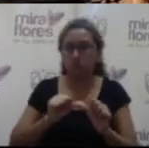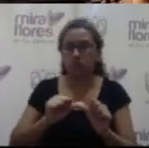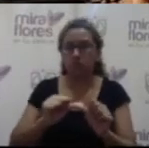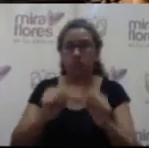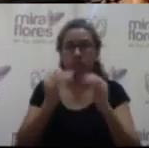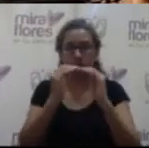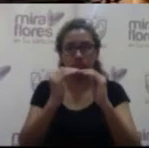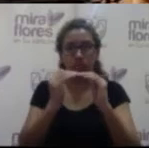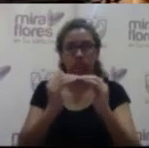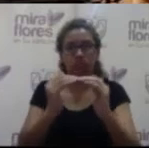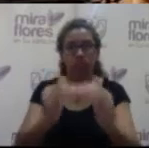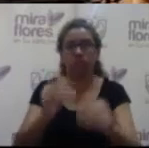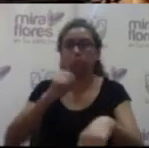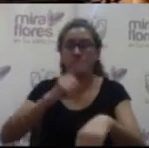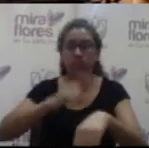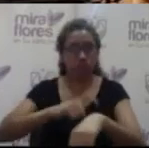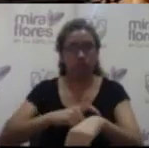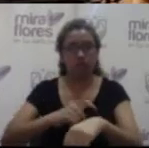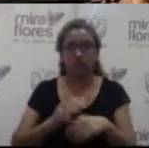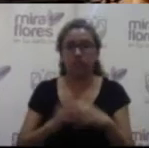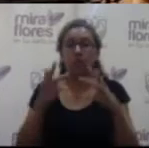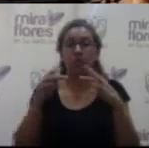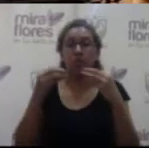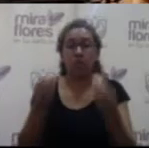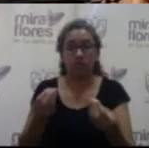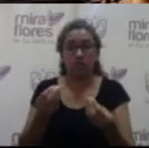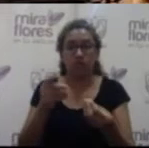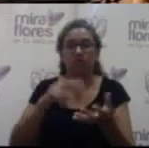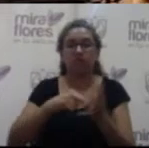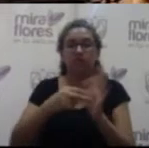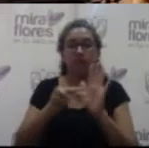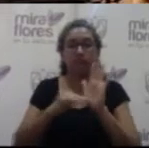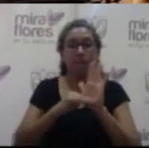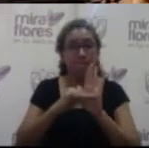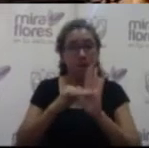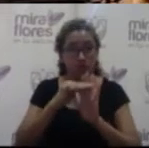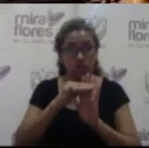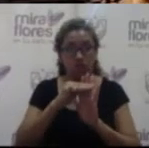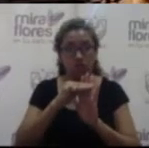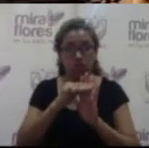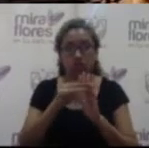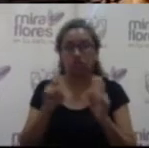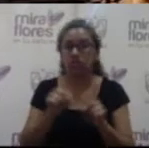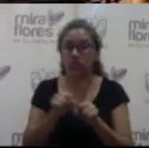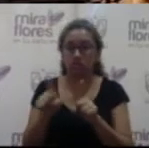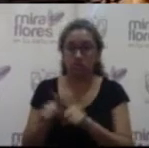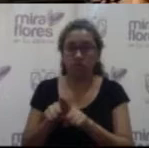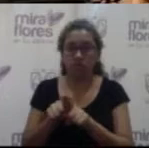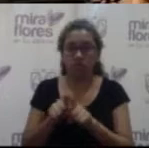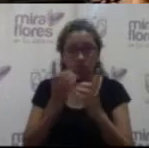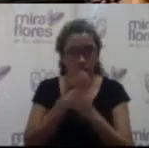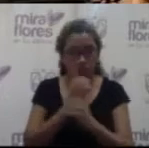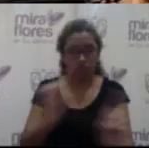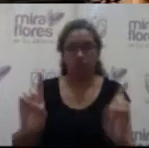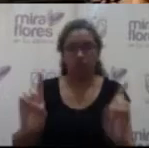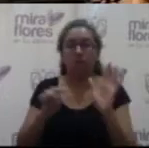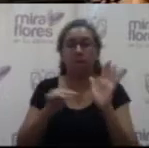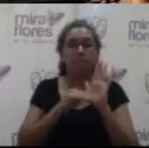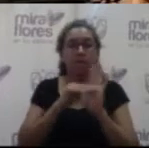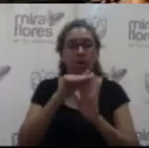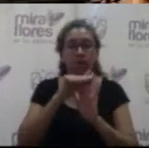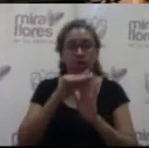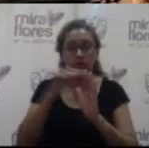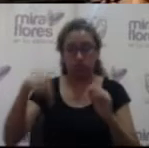mantenerse o darse en el tiempo, ¿no? Porque eso es madurez democrática, madurez de la